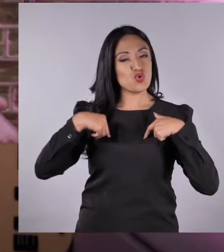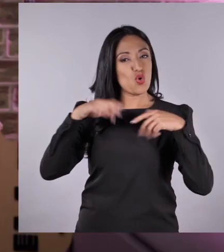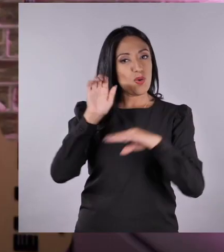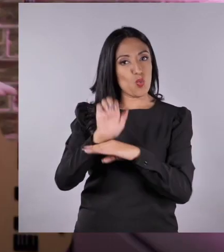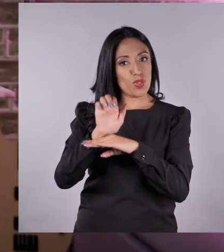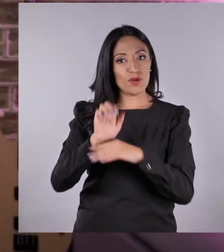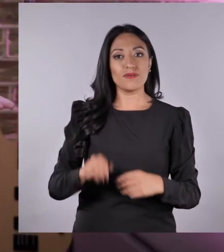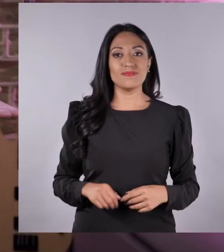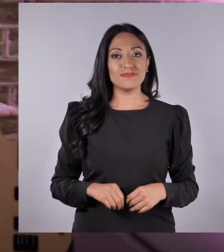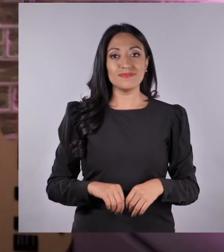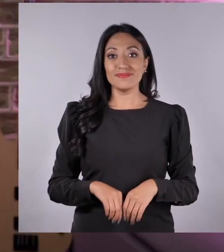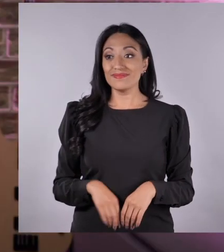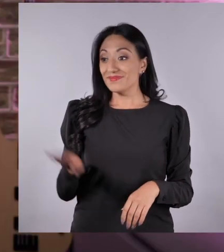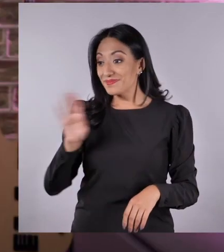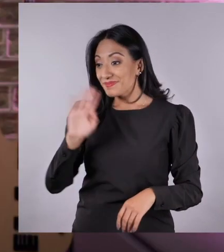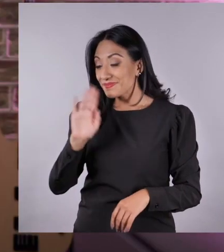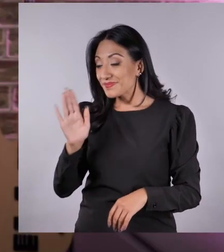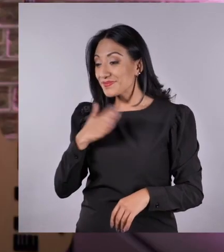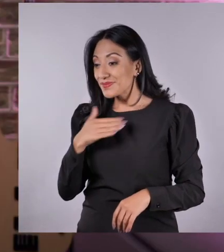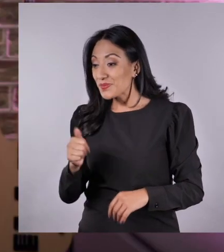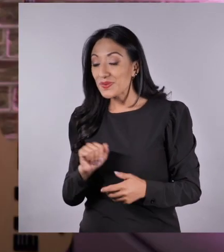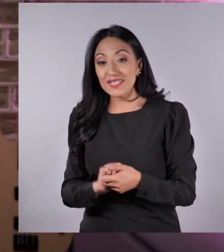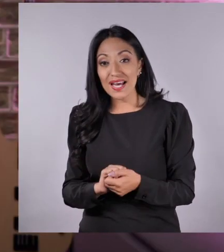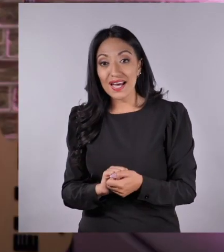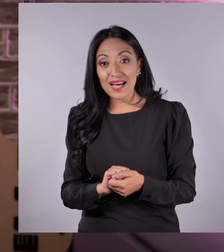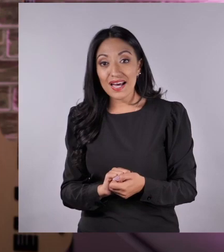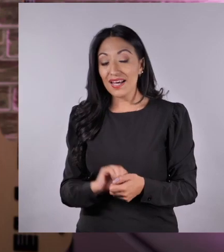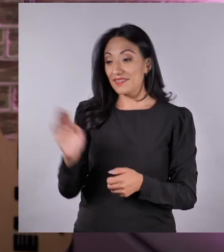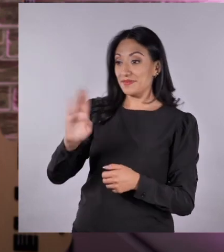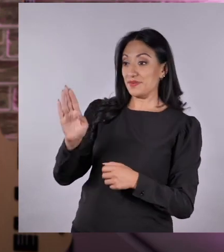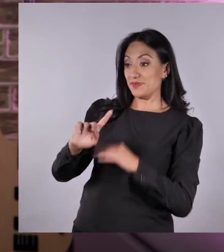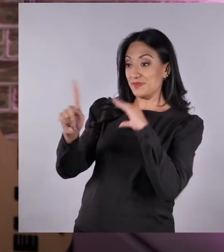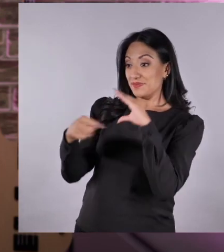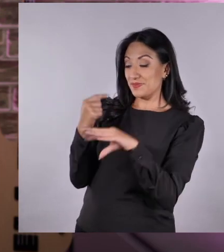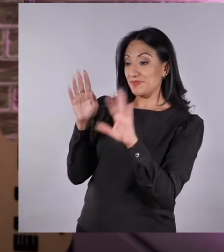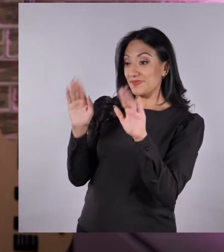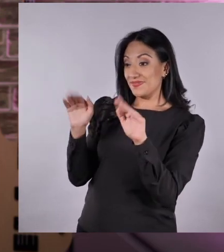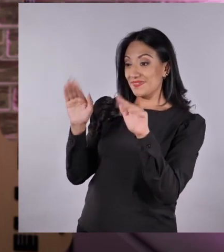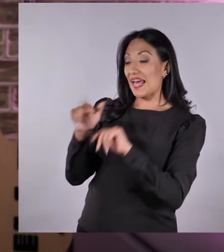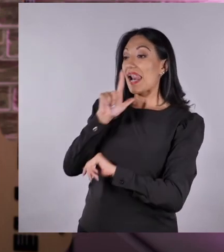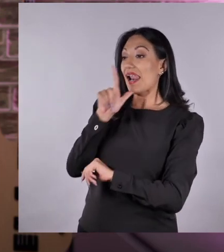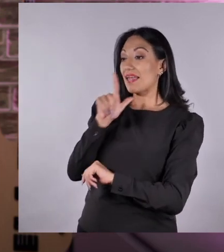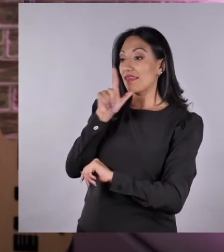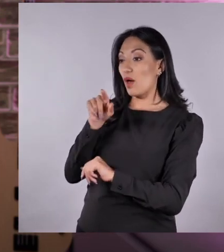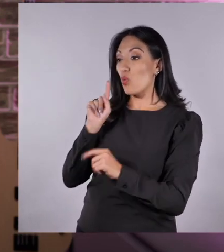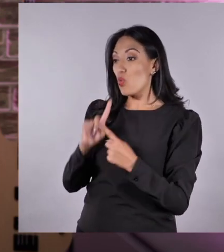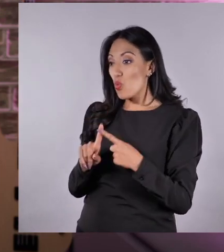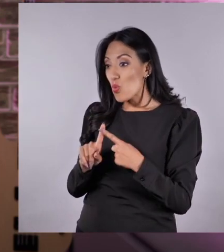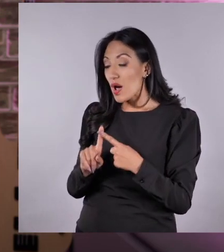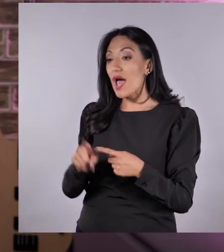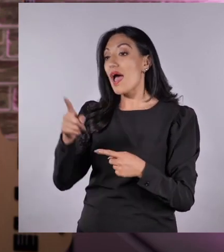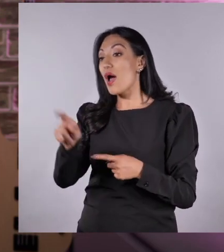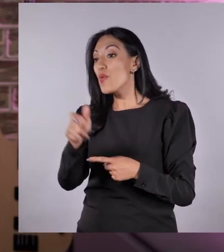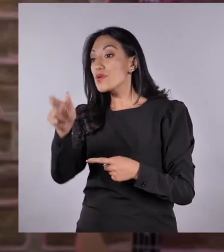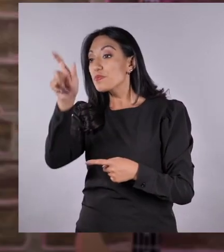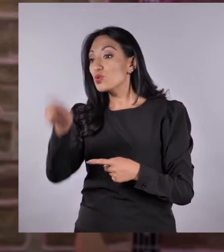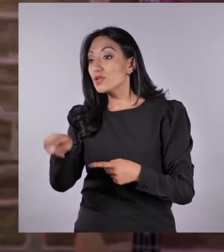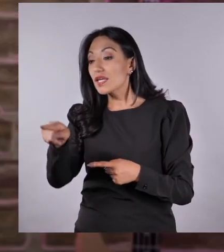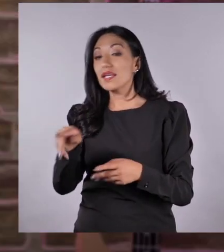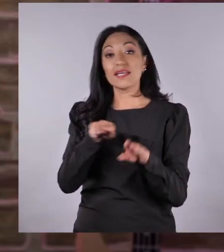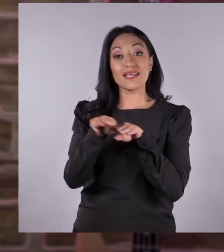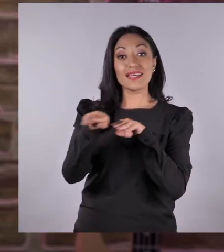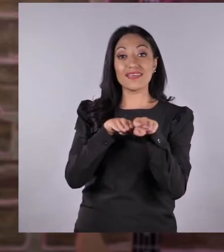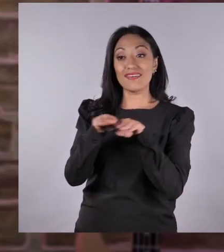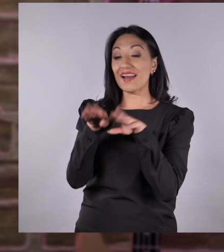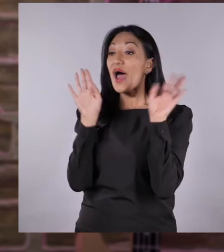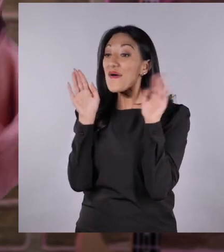la ciudad de Quito, Ecuador. ¿Qué tal? ¿Cómo están? Hola, Susana desde La Tacunga. CISA